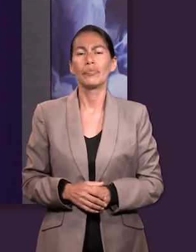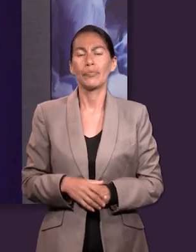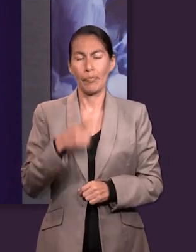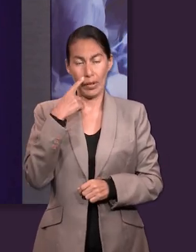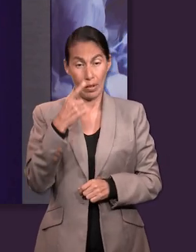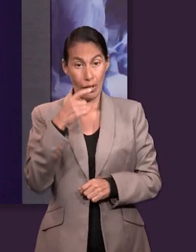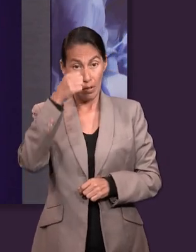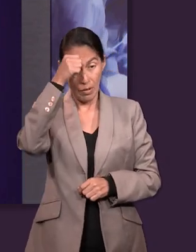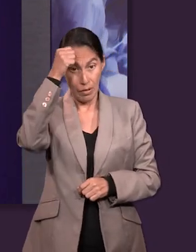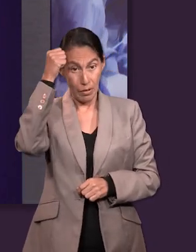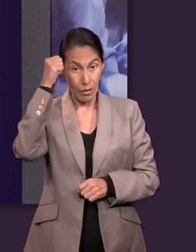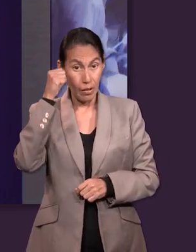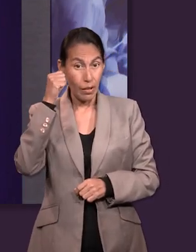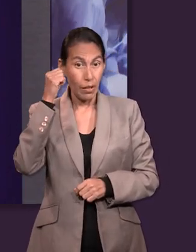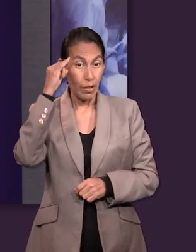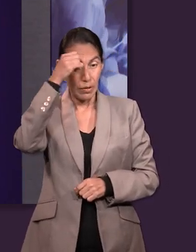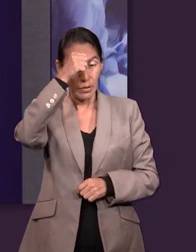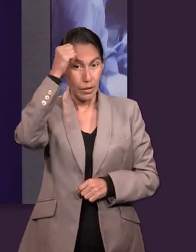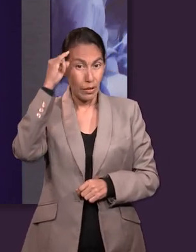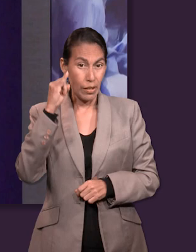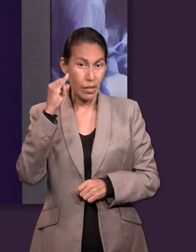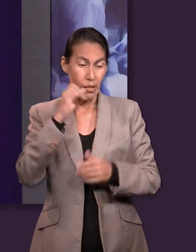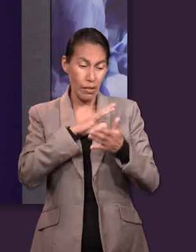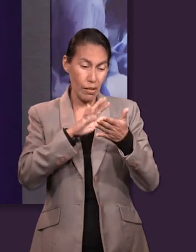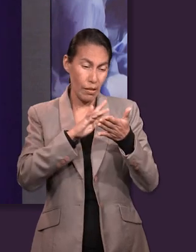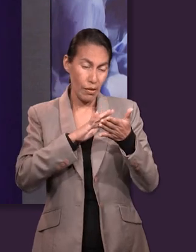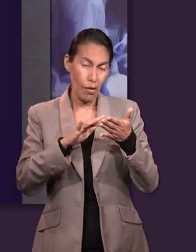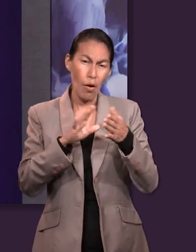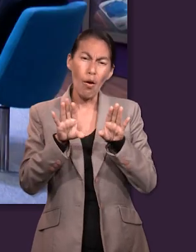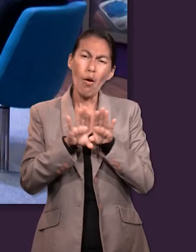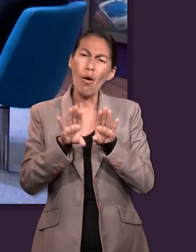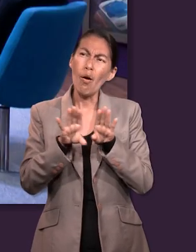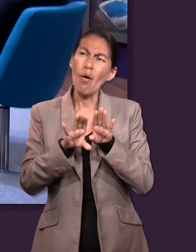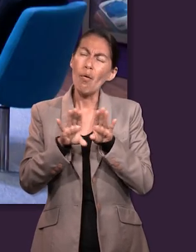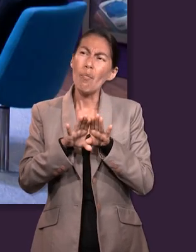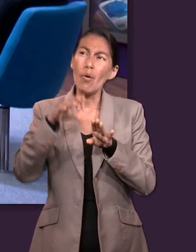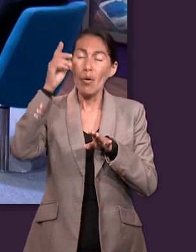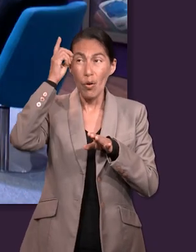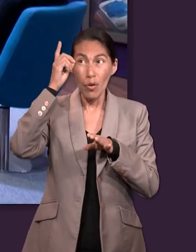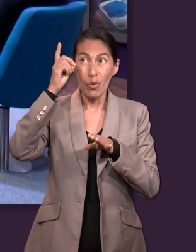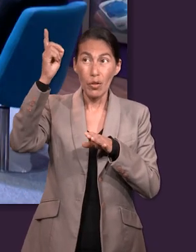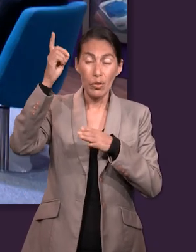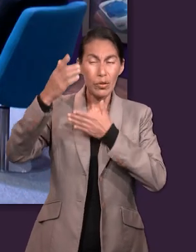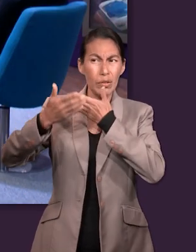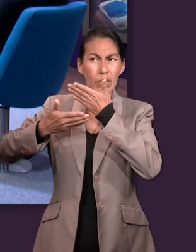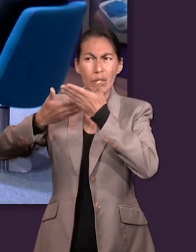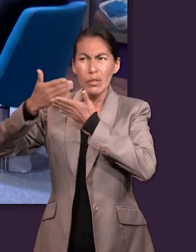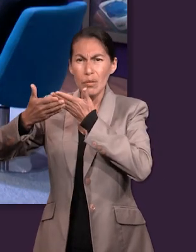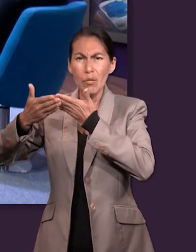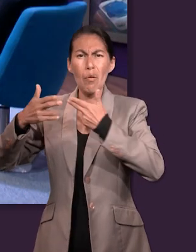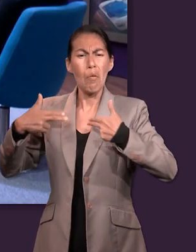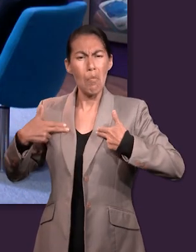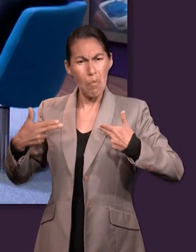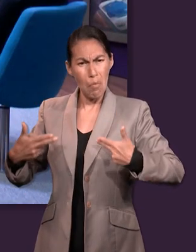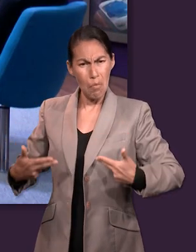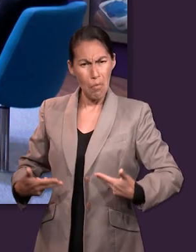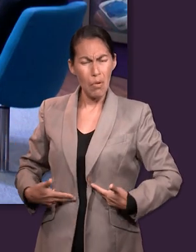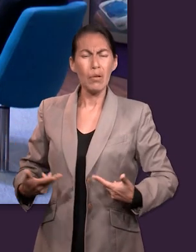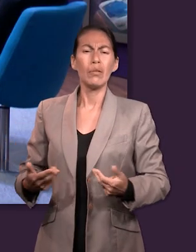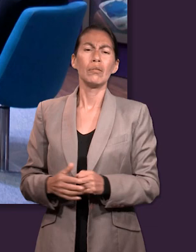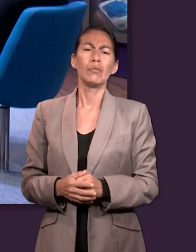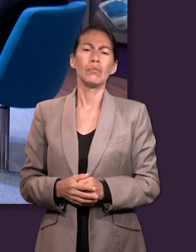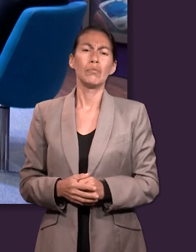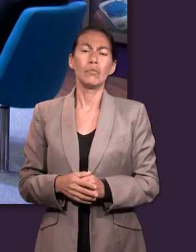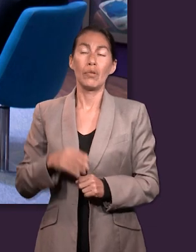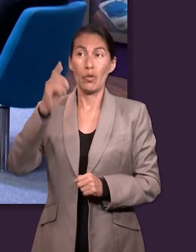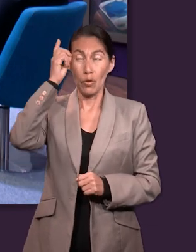Sarai leyó, se menciona cómo voluntariamente Jesús asumió el rol de un siervo, de humano, a